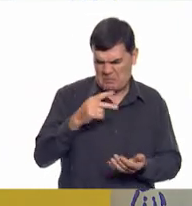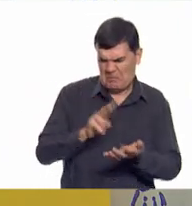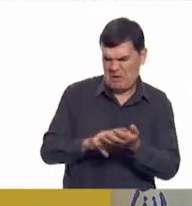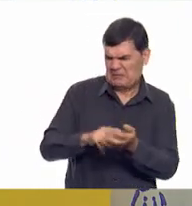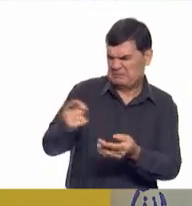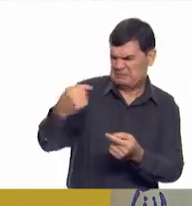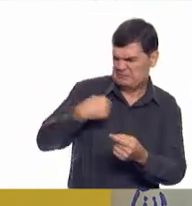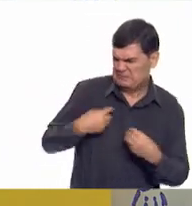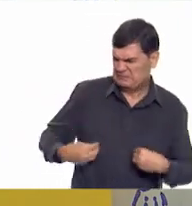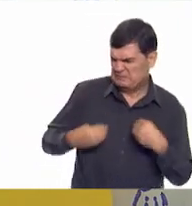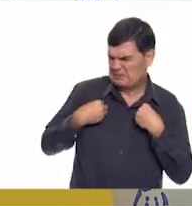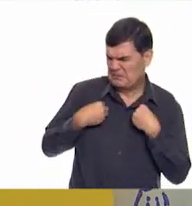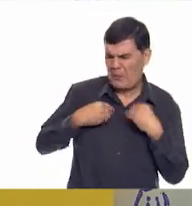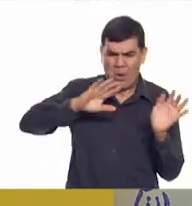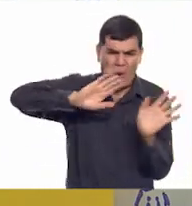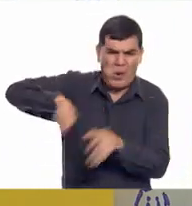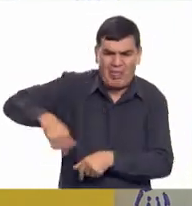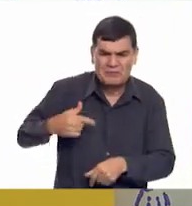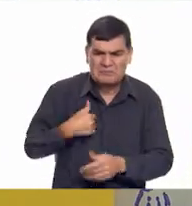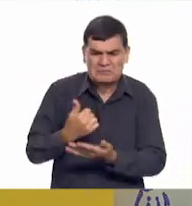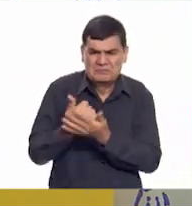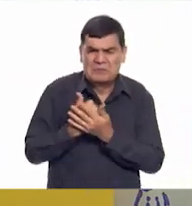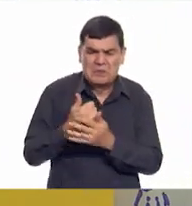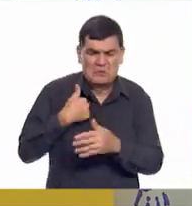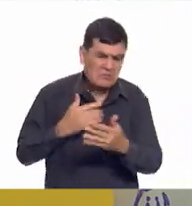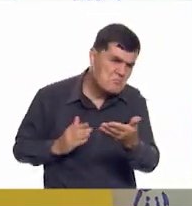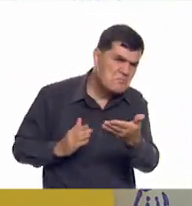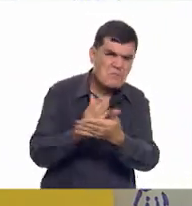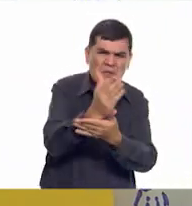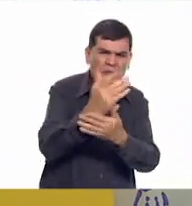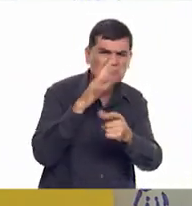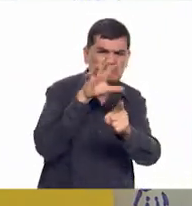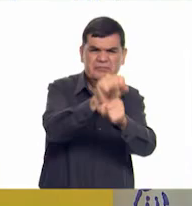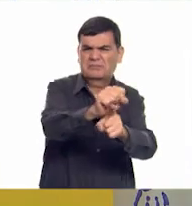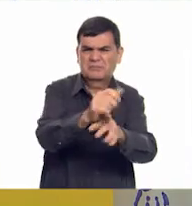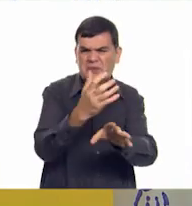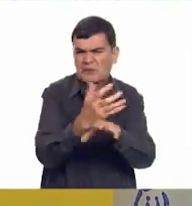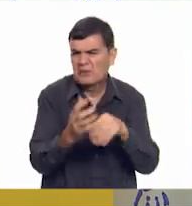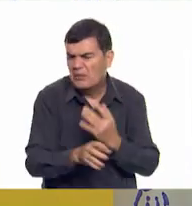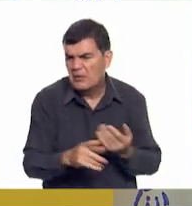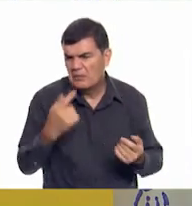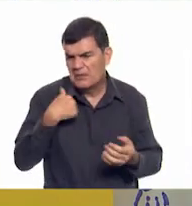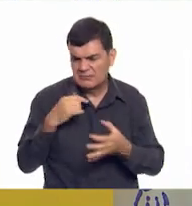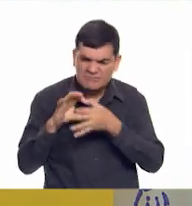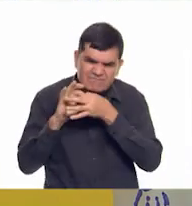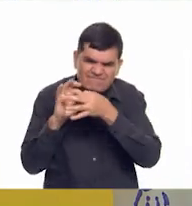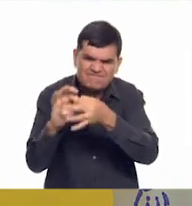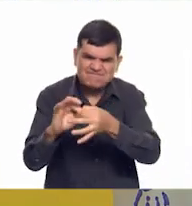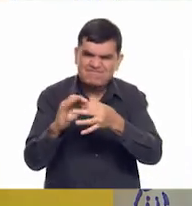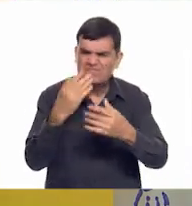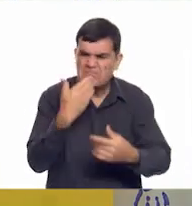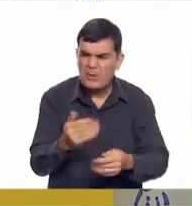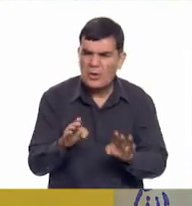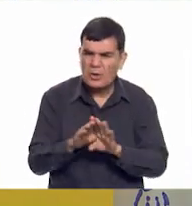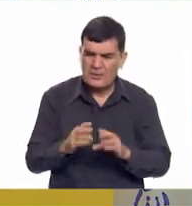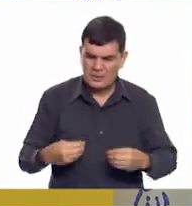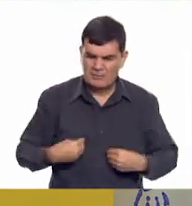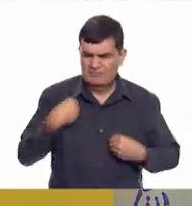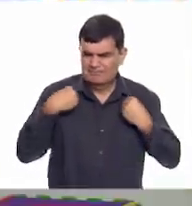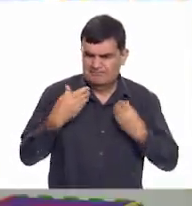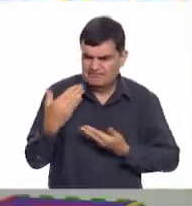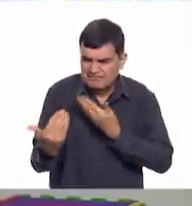difícilmente nos ayudarán a conseguir una meta y establecer lazos fuertes de convivencia.